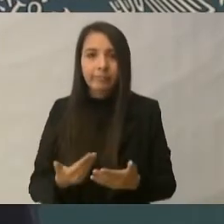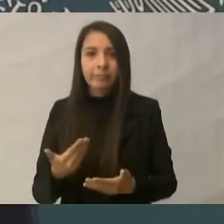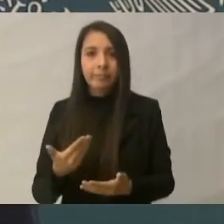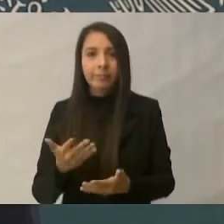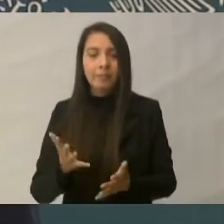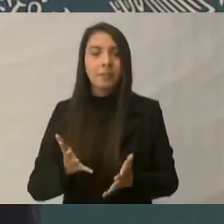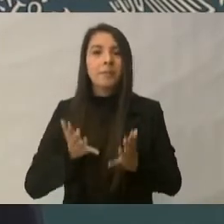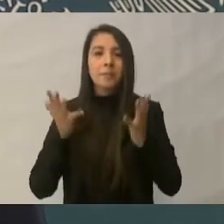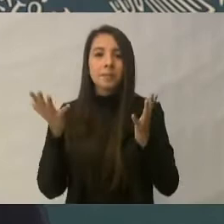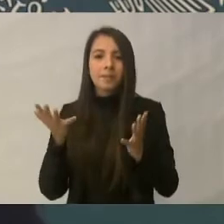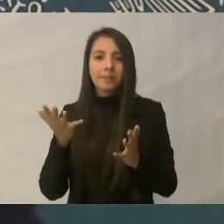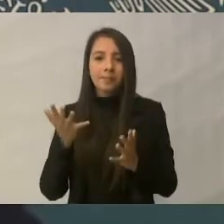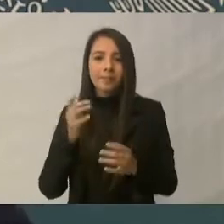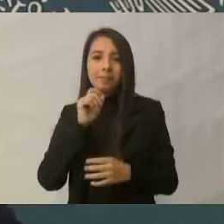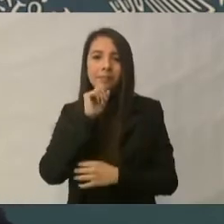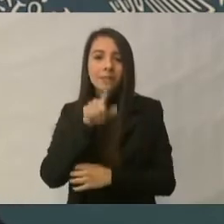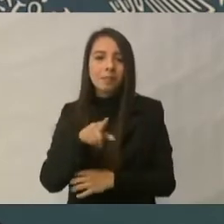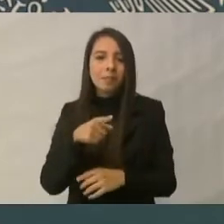por lo mismo.